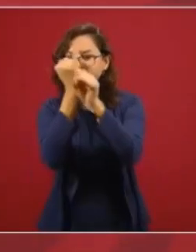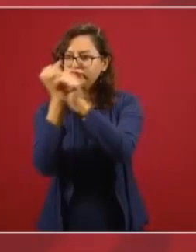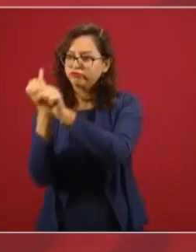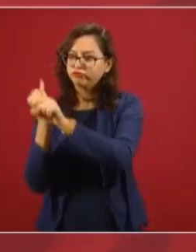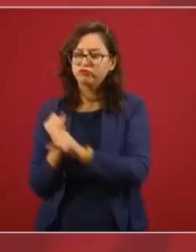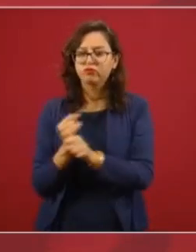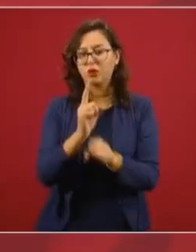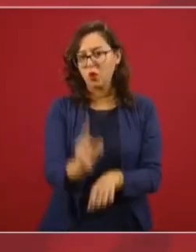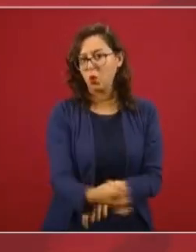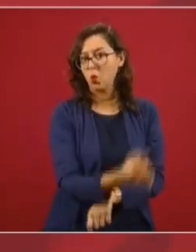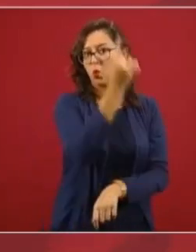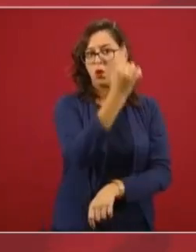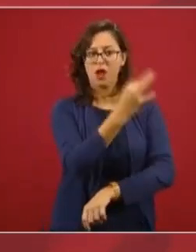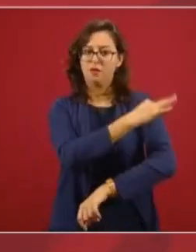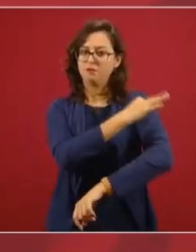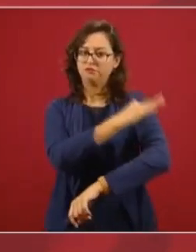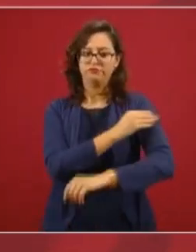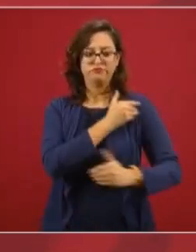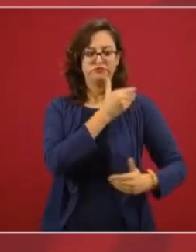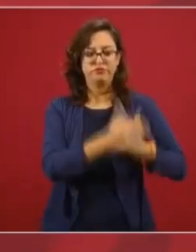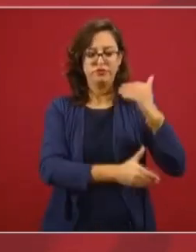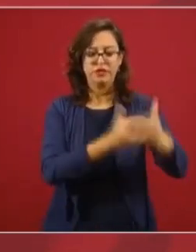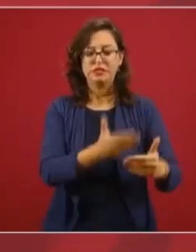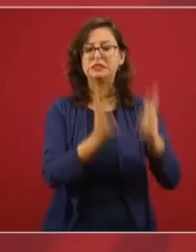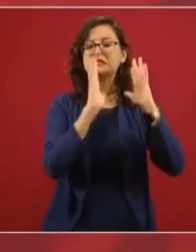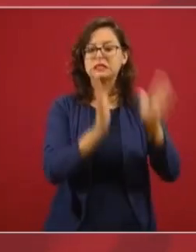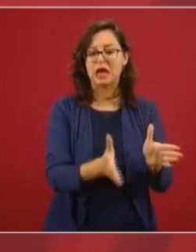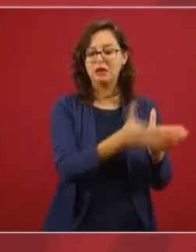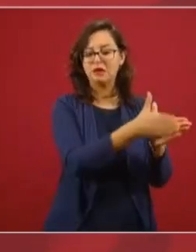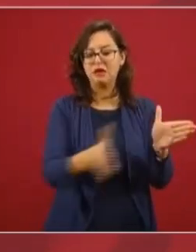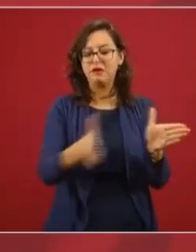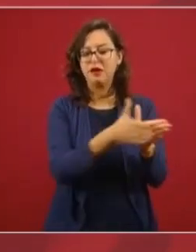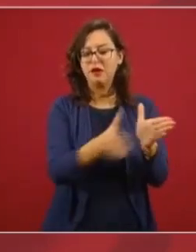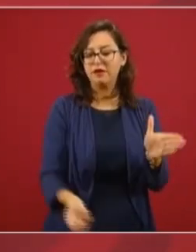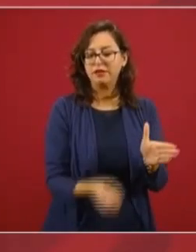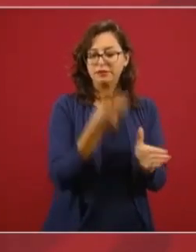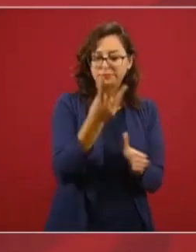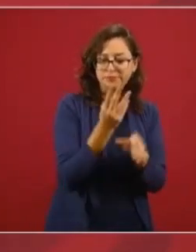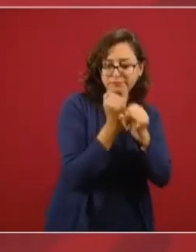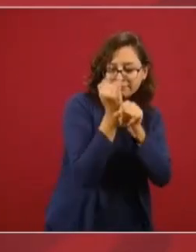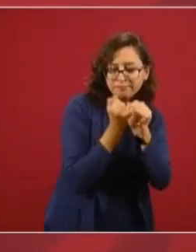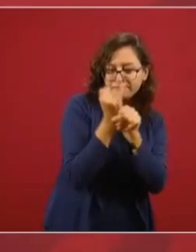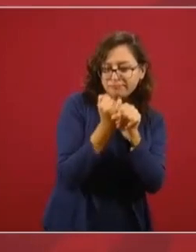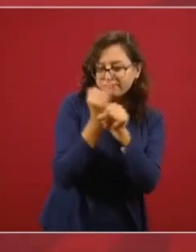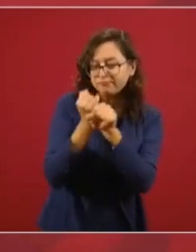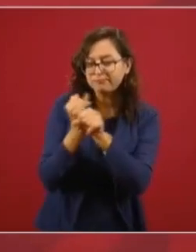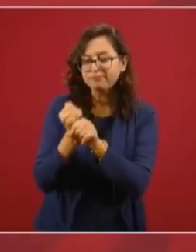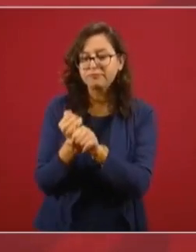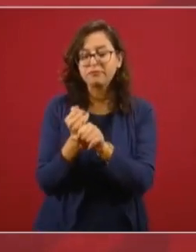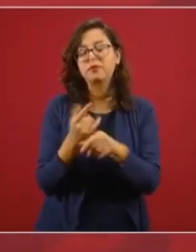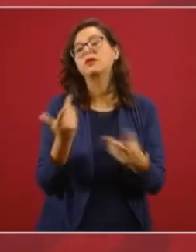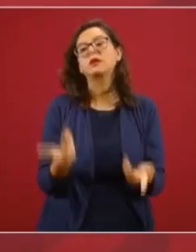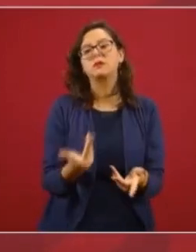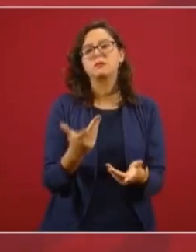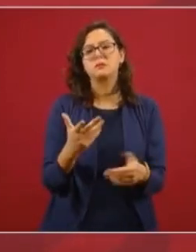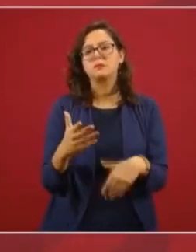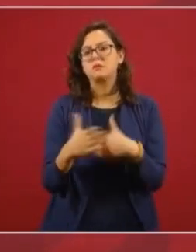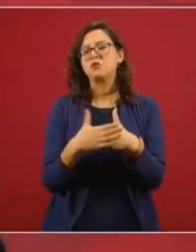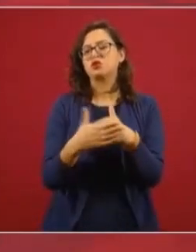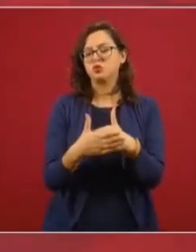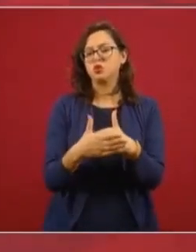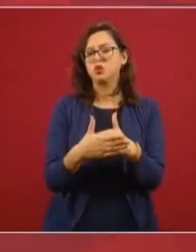Es una vacuna que está en fase 3 y se estima que para el mes de noviembre